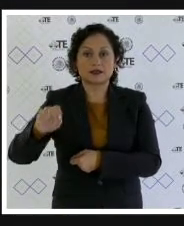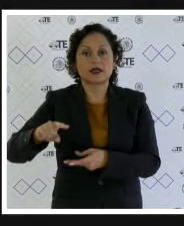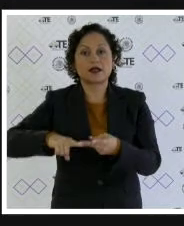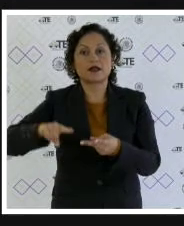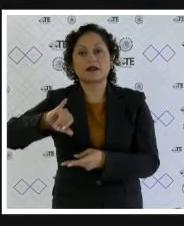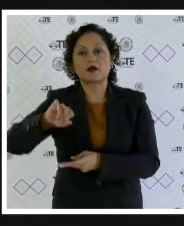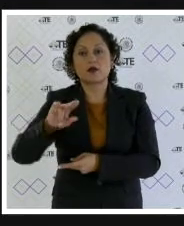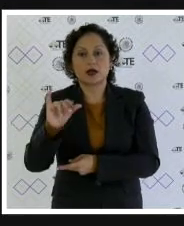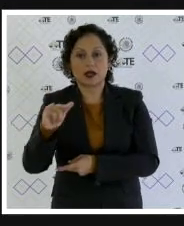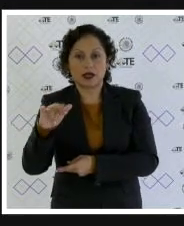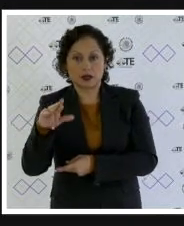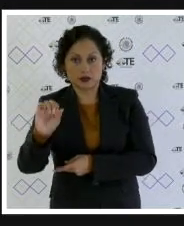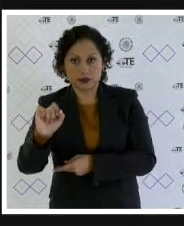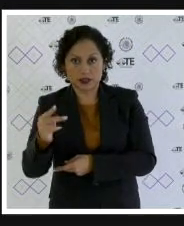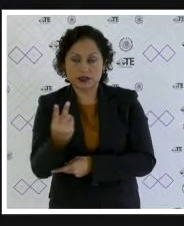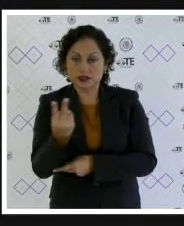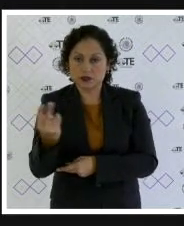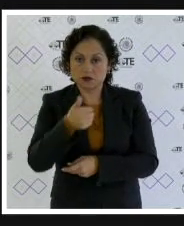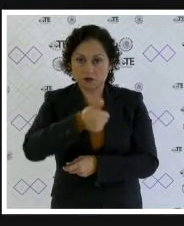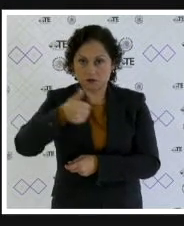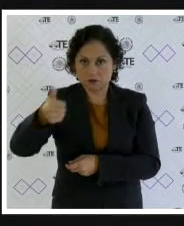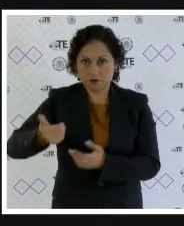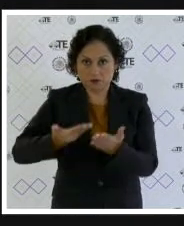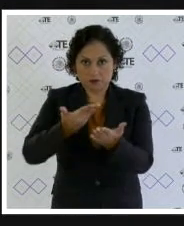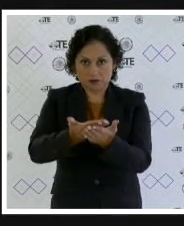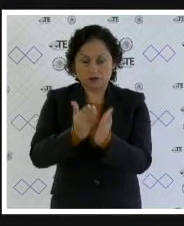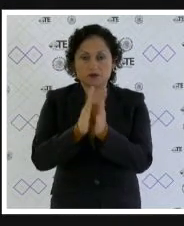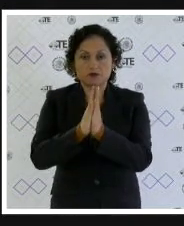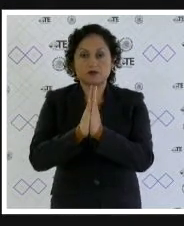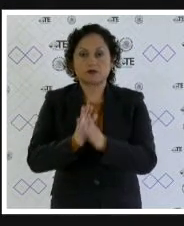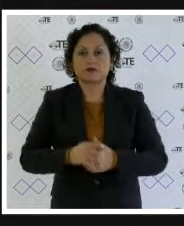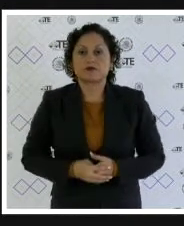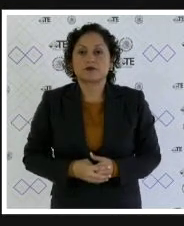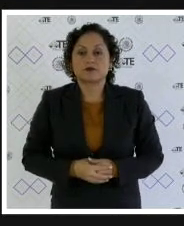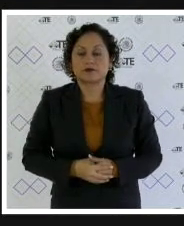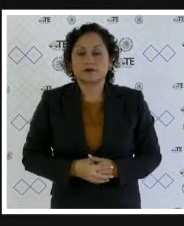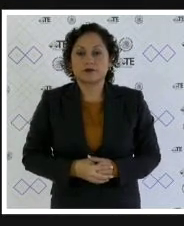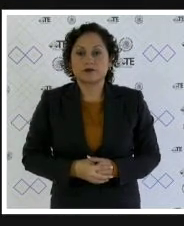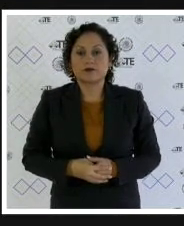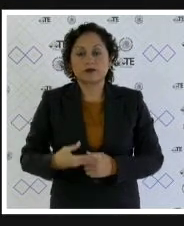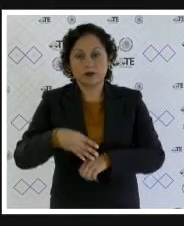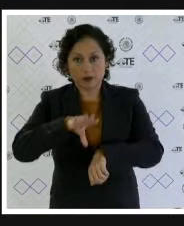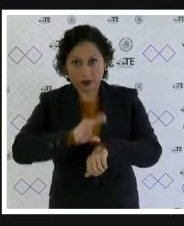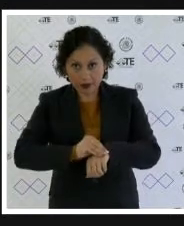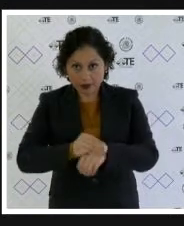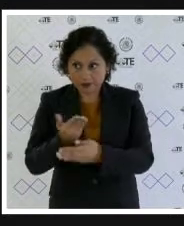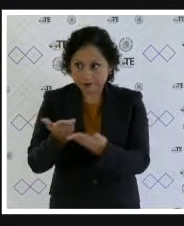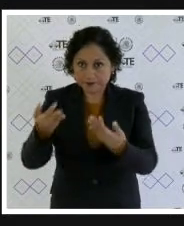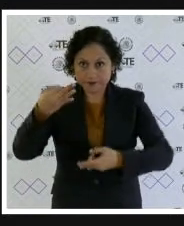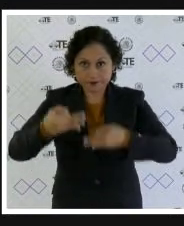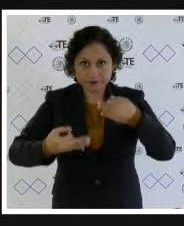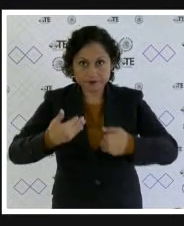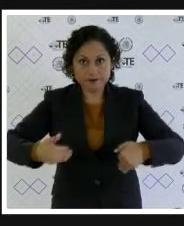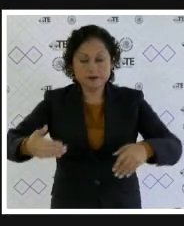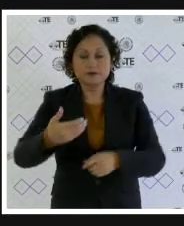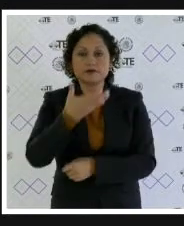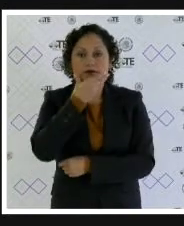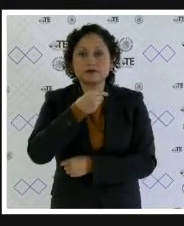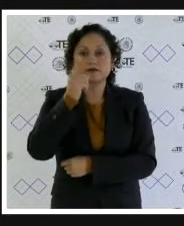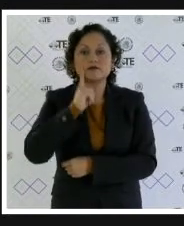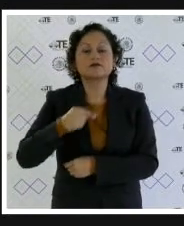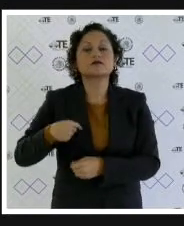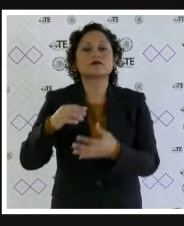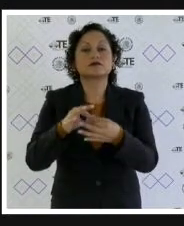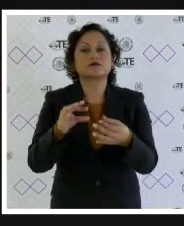Carlos Sánchez León respectivamente adelante secretario con su autorización magistradas magistrados en primer término de cuenta del